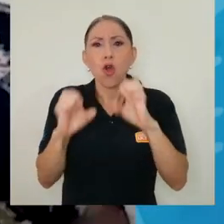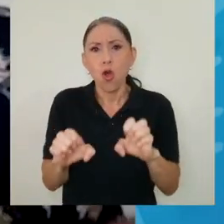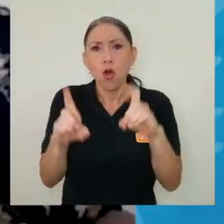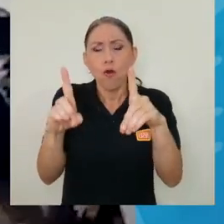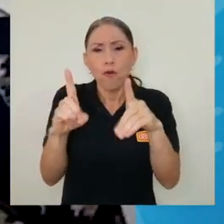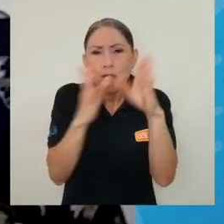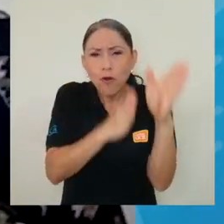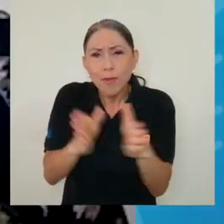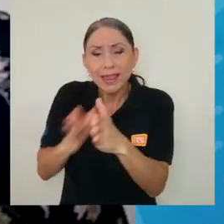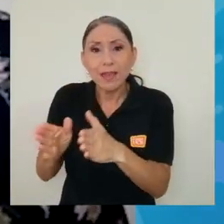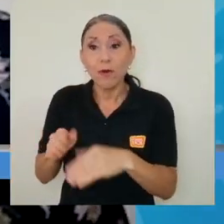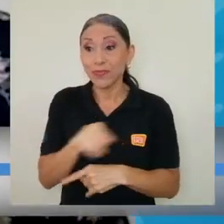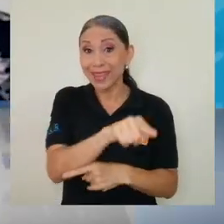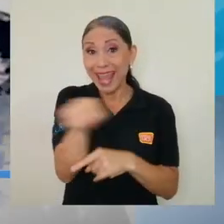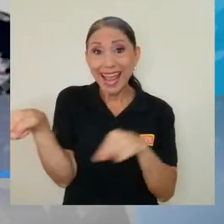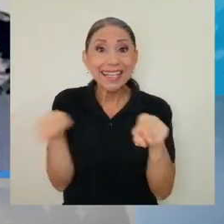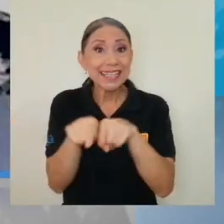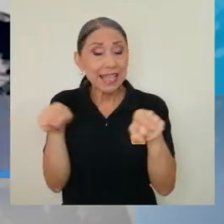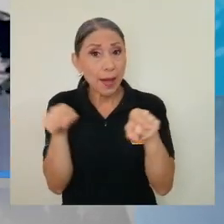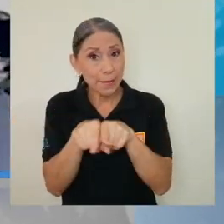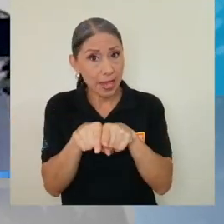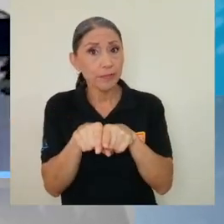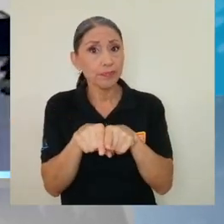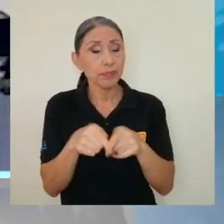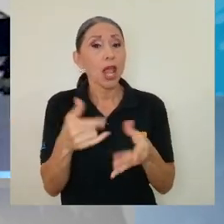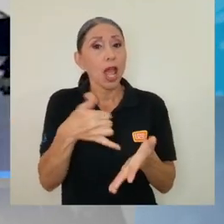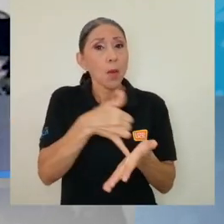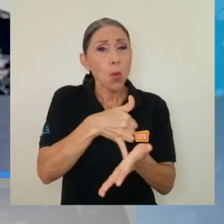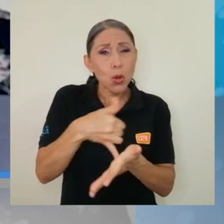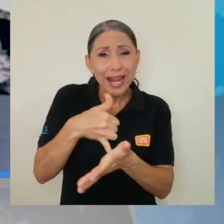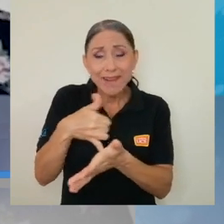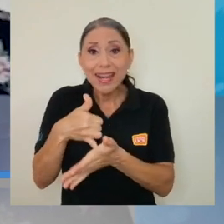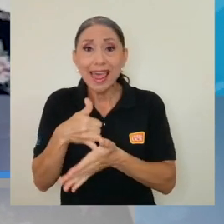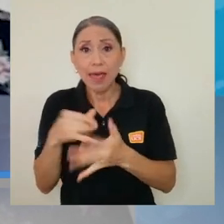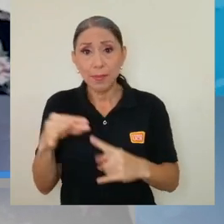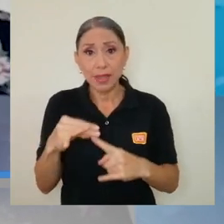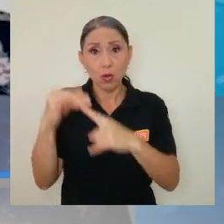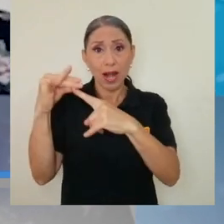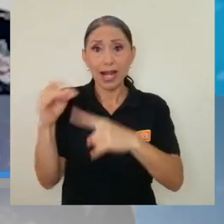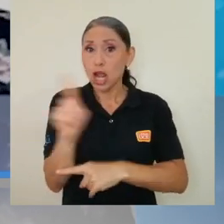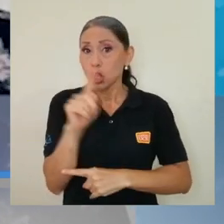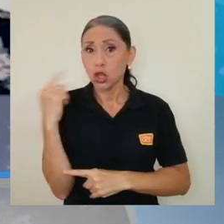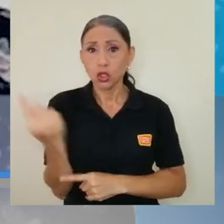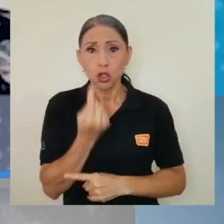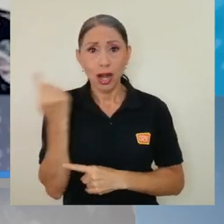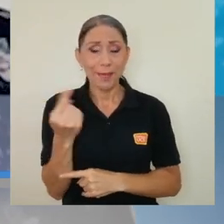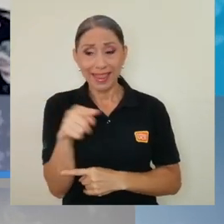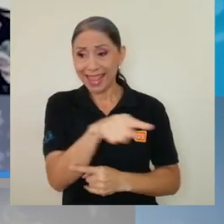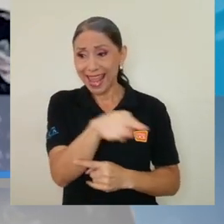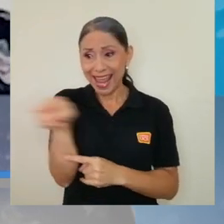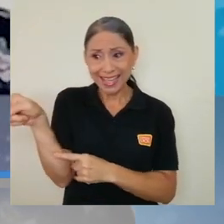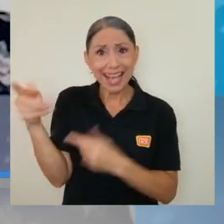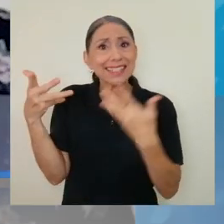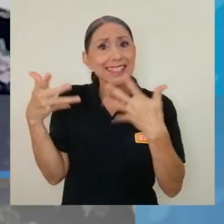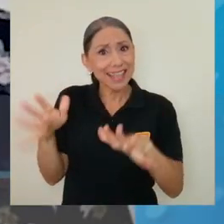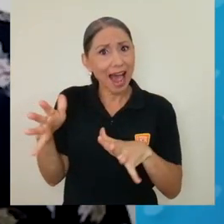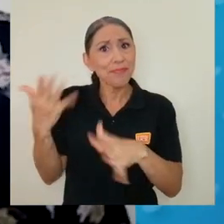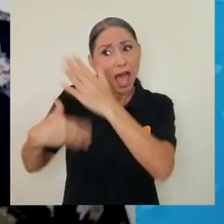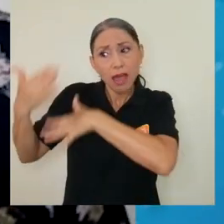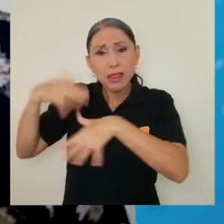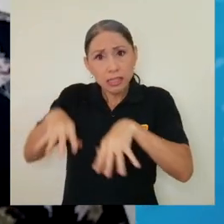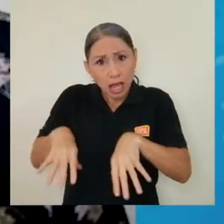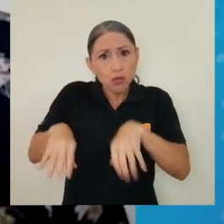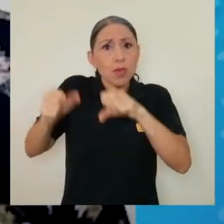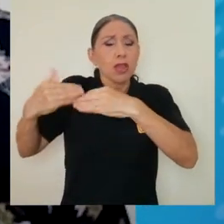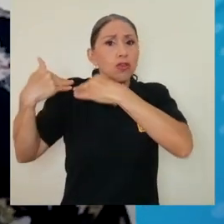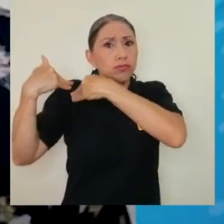colocan un lugar también de vulnerabilidad particular, ¿verdad? Donde asumen no solamente todo el tema que ya estaban asumiendo dentro